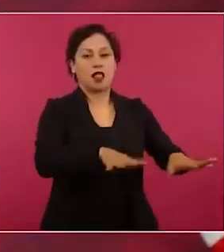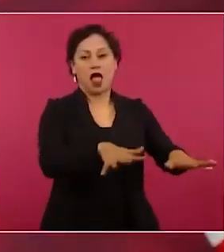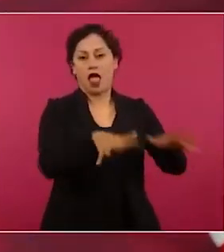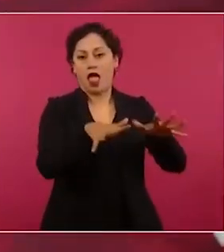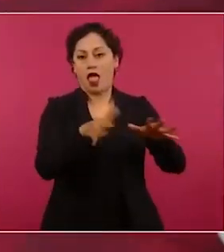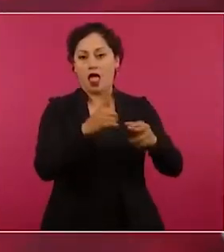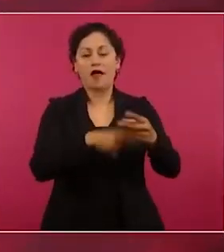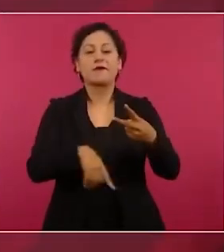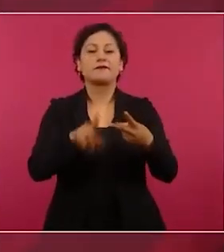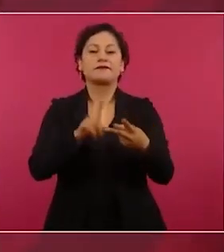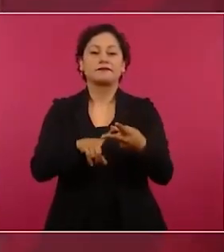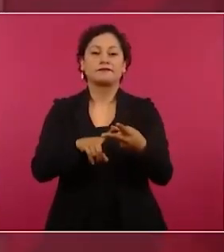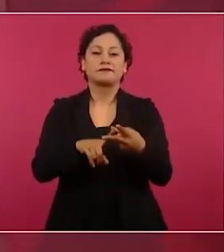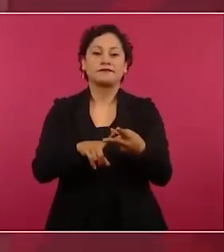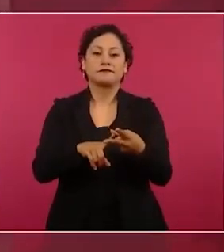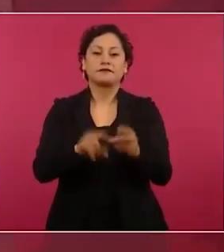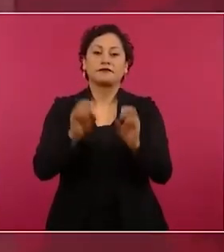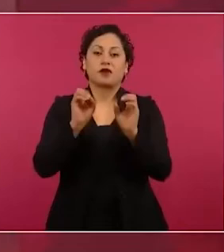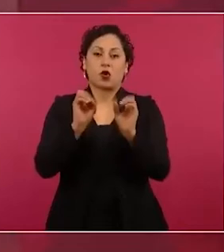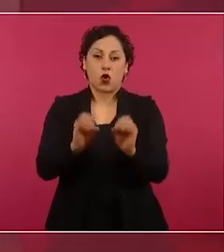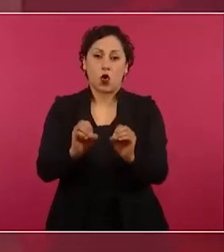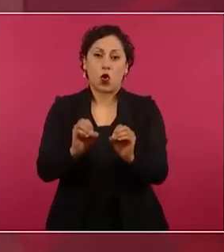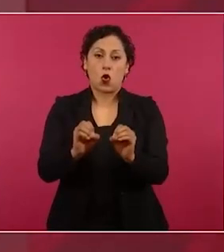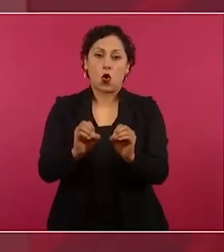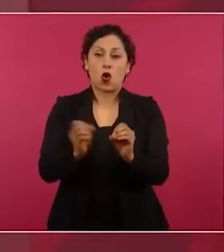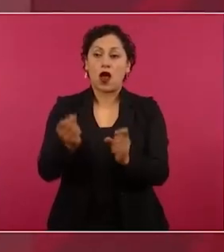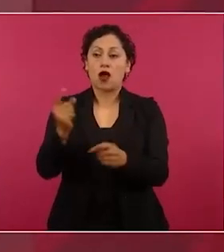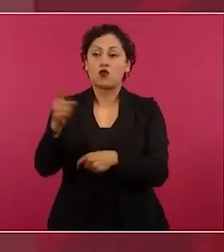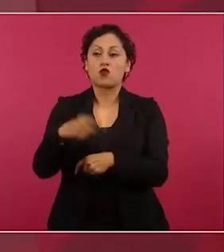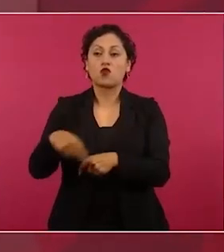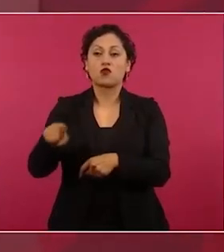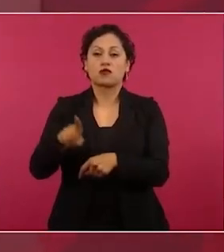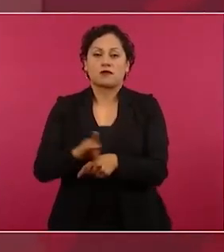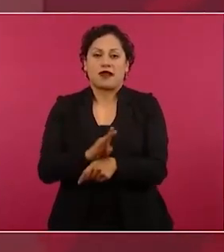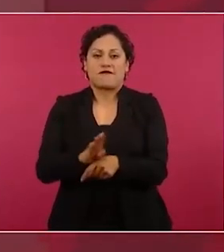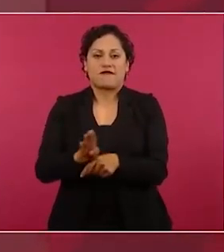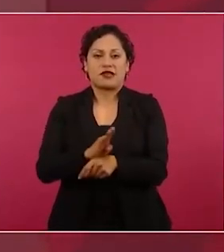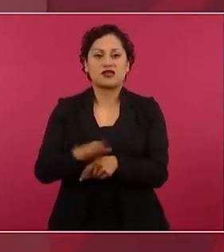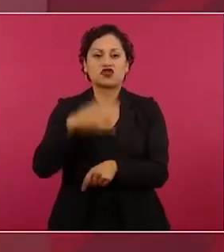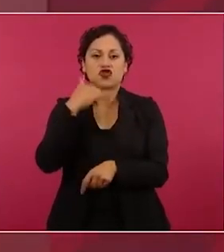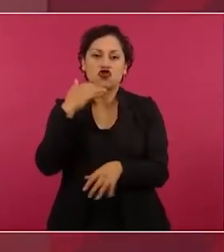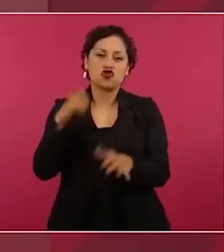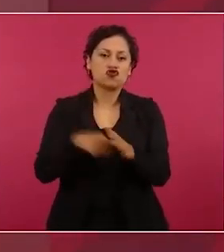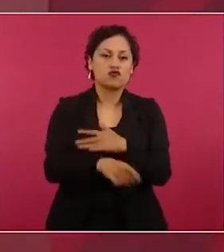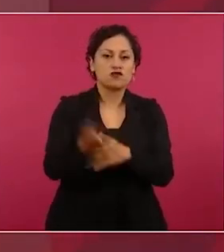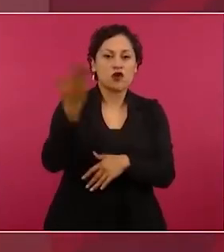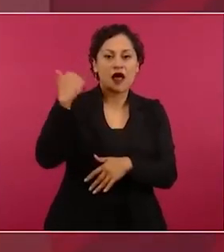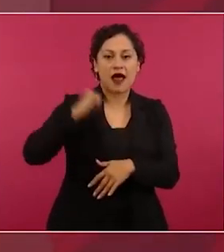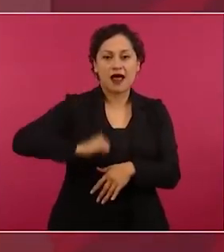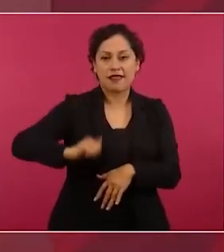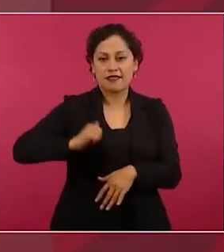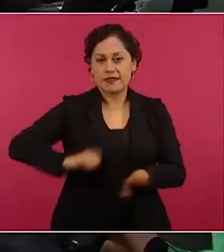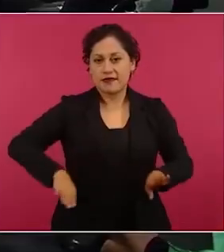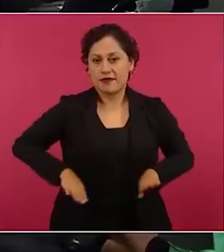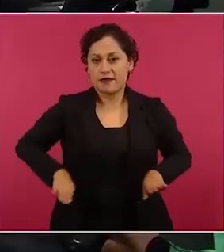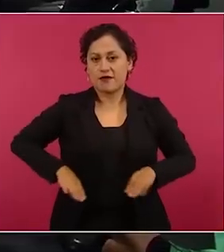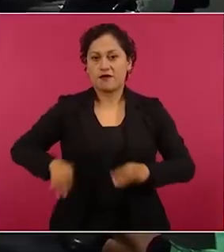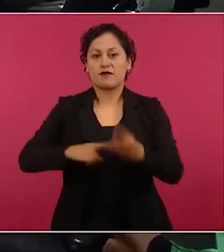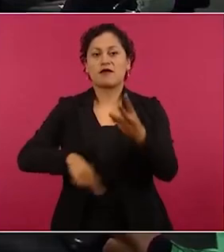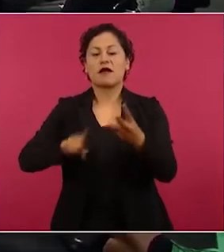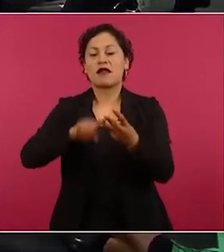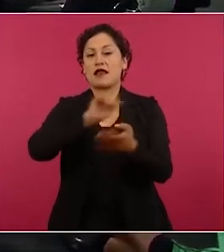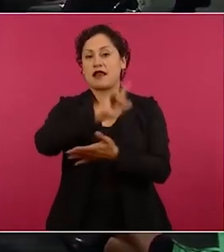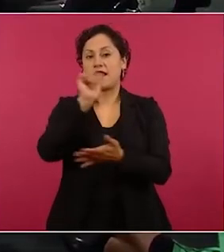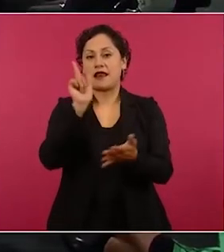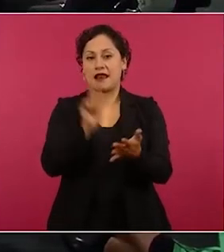los beneficiarios con la corrupción del antiguo régimen, los medios de información convencionales, no